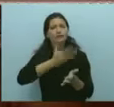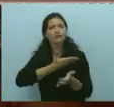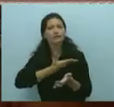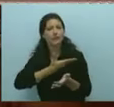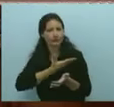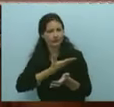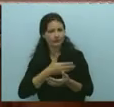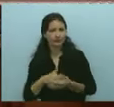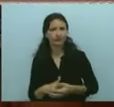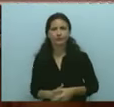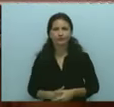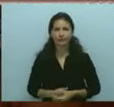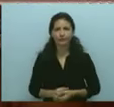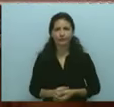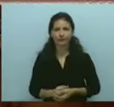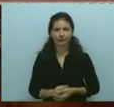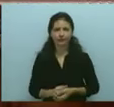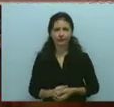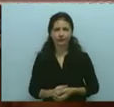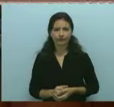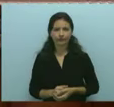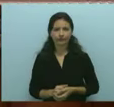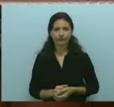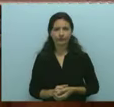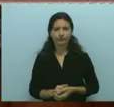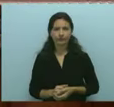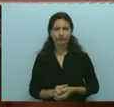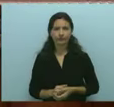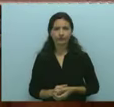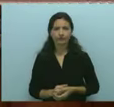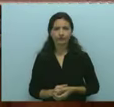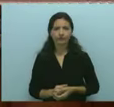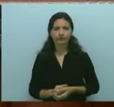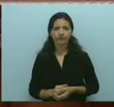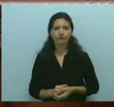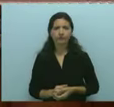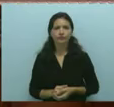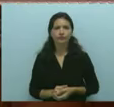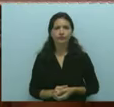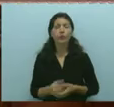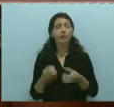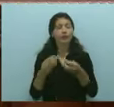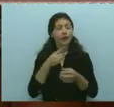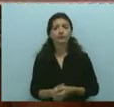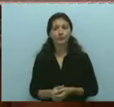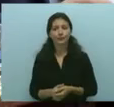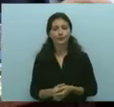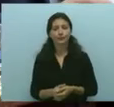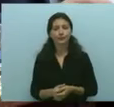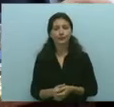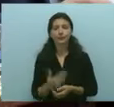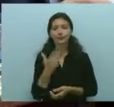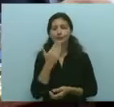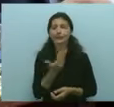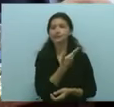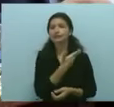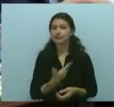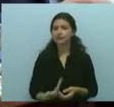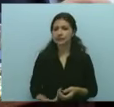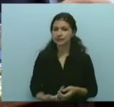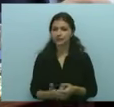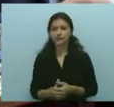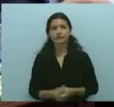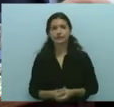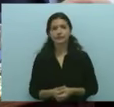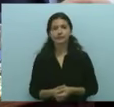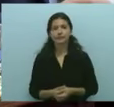Tiene la palabra el diputado José Corral, miembro informante de este proyecto. Gracias, Presidenta. Primero quiero